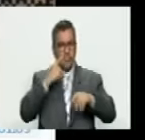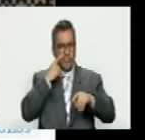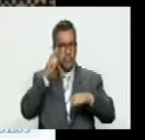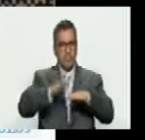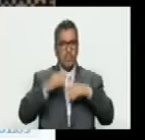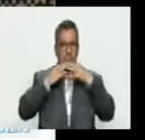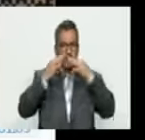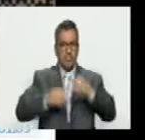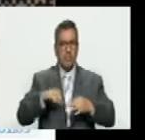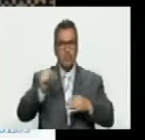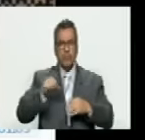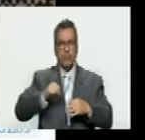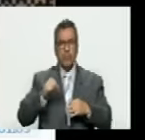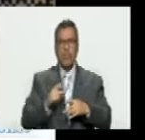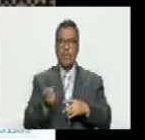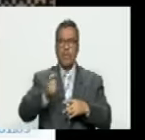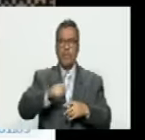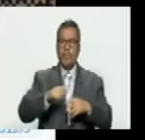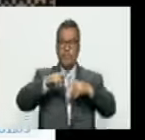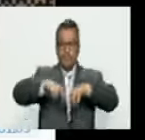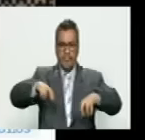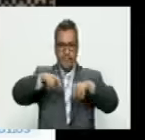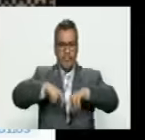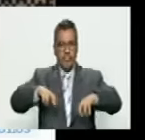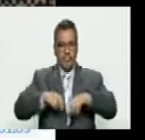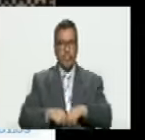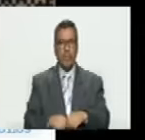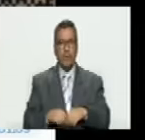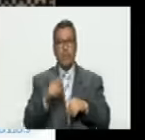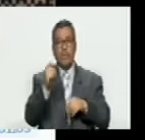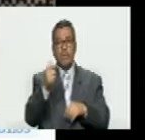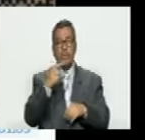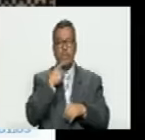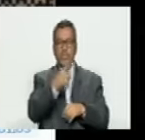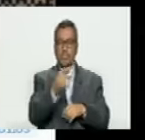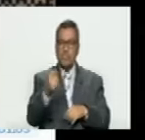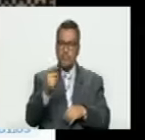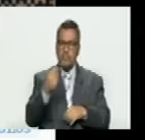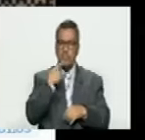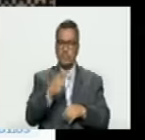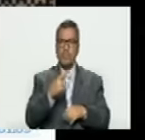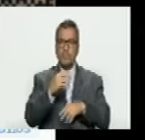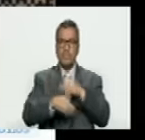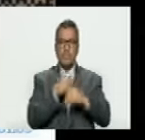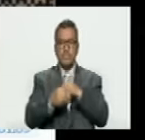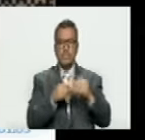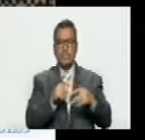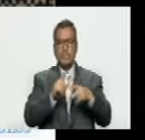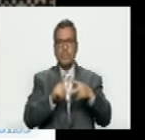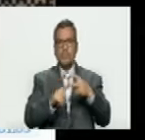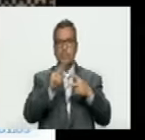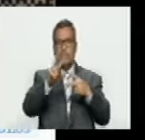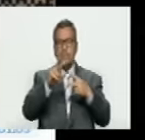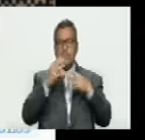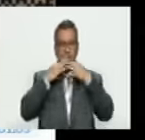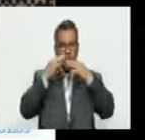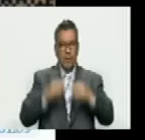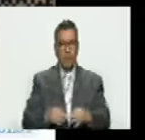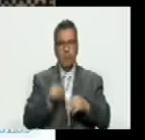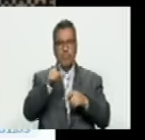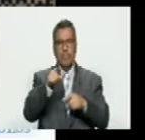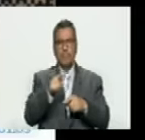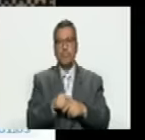su veracidad si necesitamos más experticia se salió un poco de gente diciendo eso que estás diciendo en el segundo punto no es cierto así no